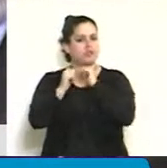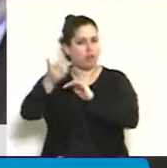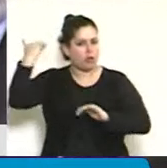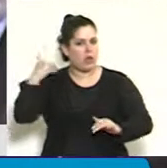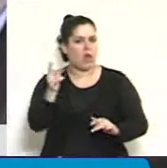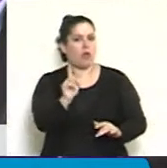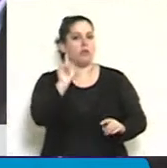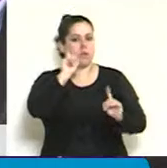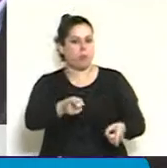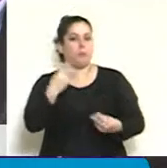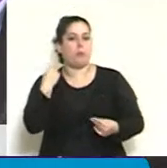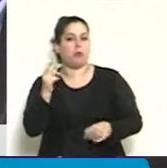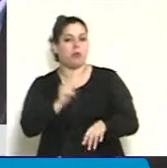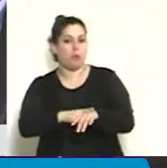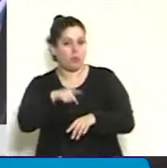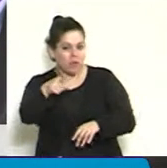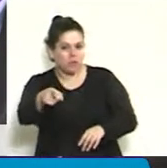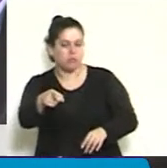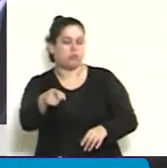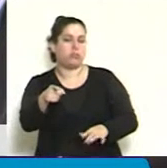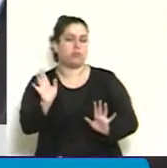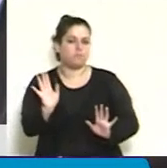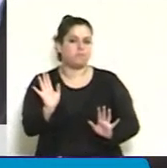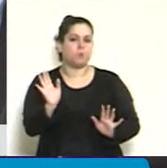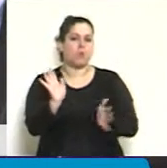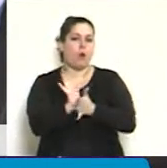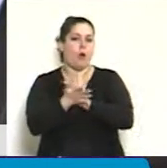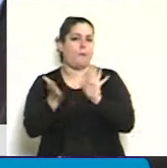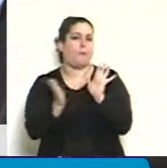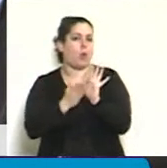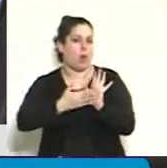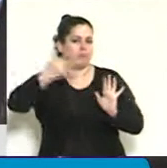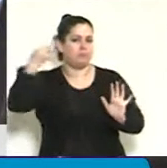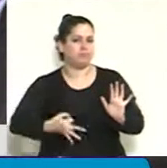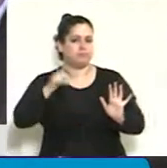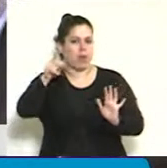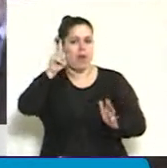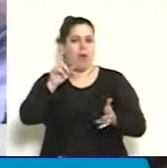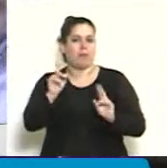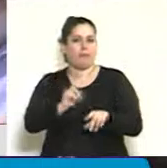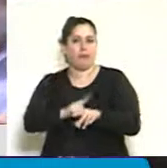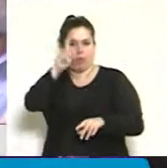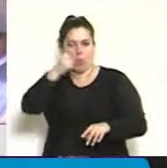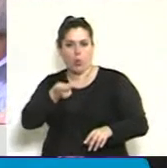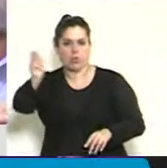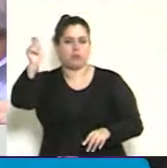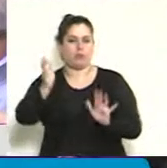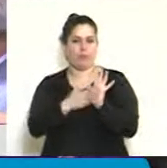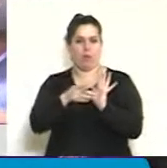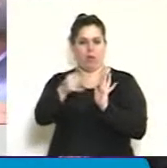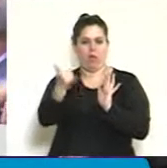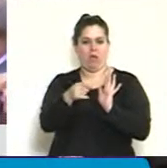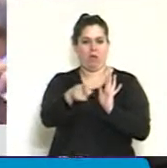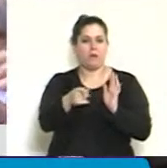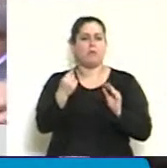sino porque se constituyó casi diríamos en la prueba jurídica de este juicio. ¿Por qué hablamos de este